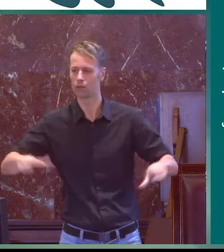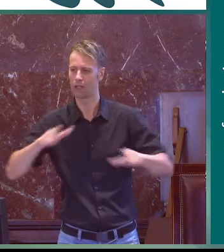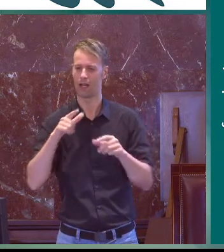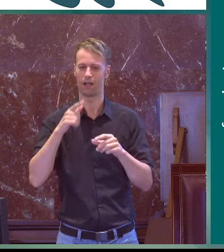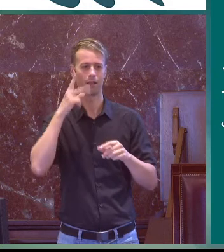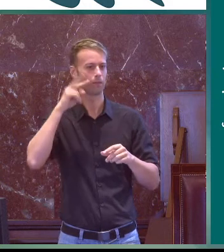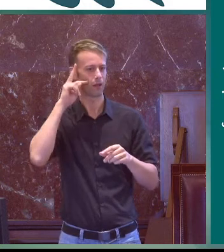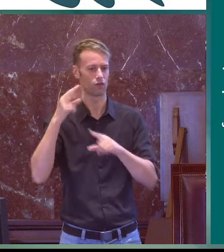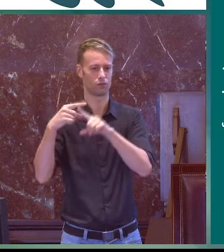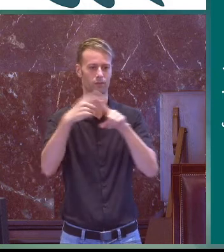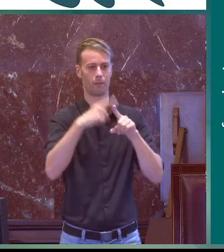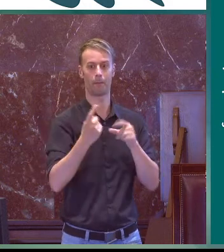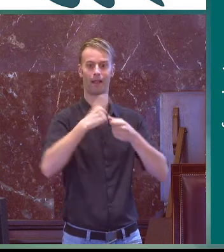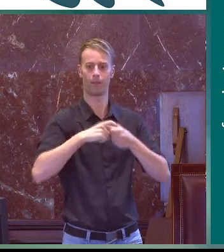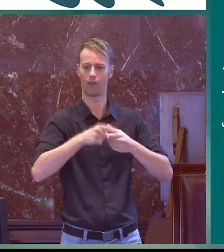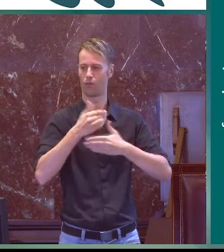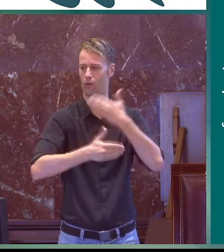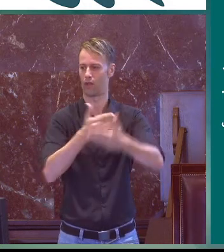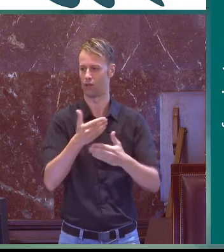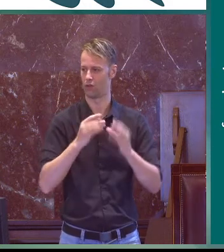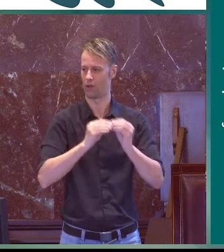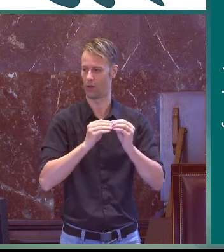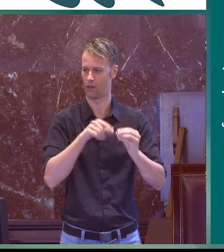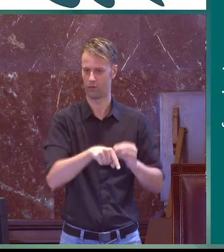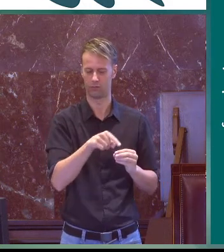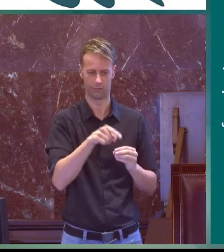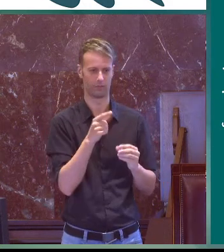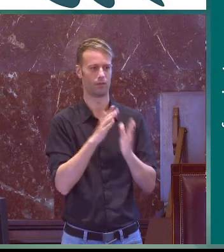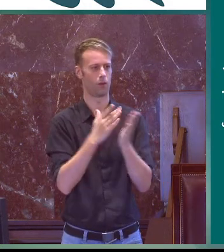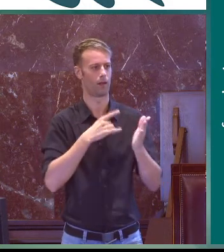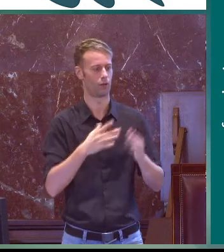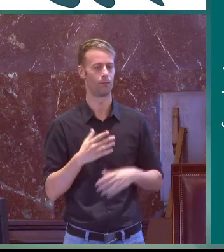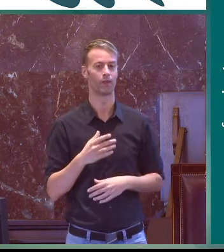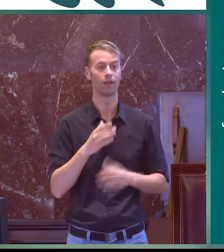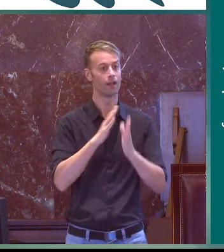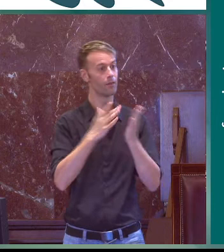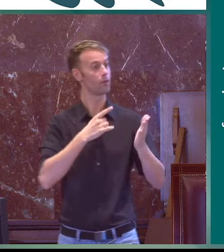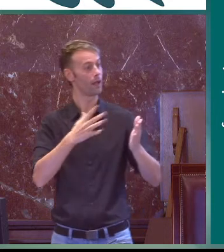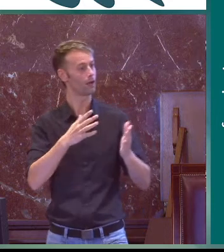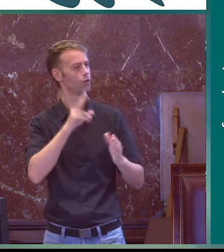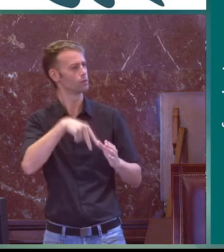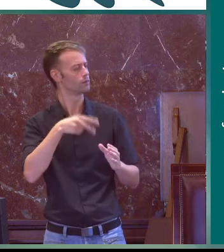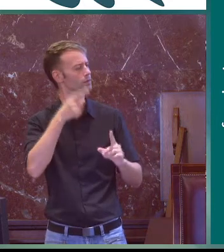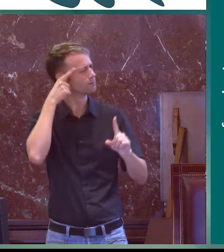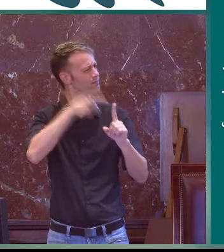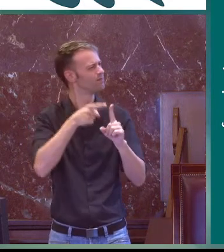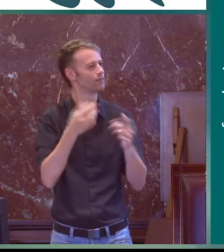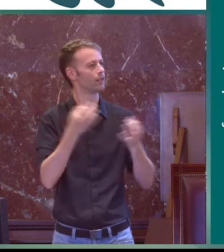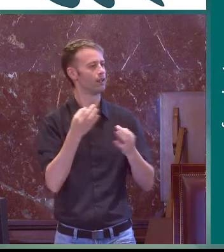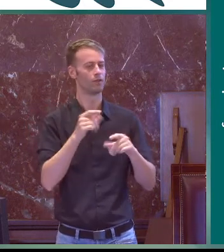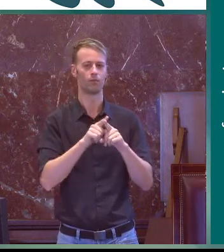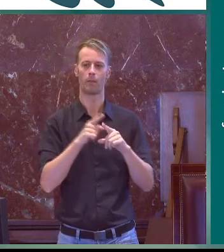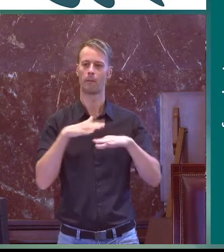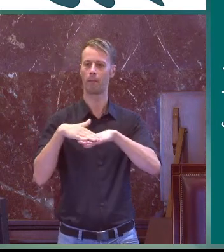la pedagogía, la lingüística, expertos de diferentes ámbitos que participaron en ese proceso de elaboración para hacer este libro blanco que comentaba.